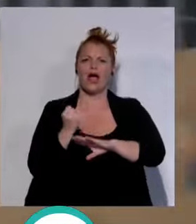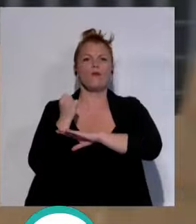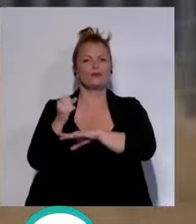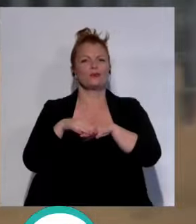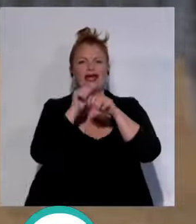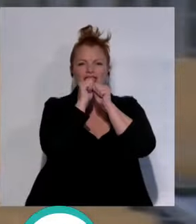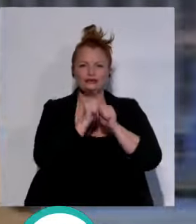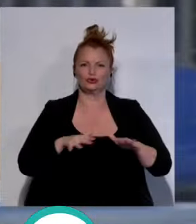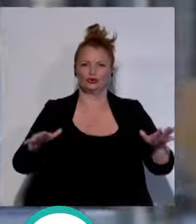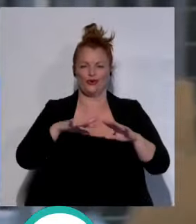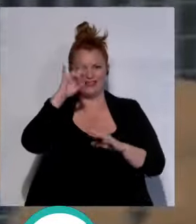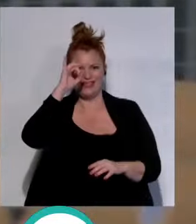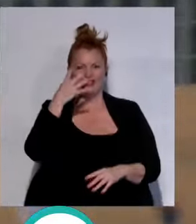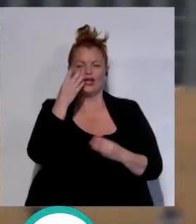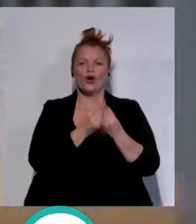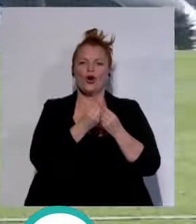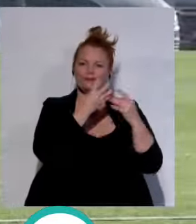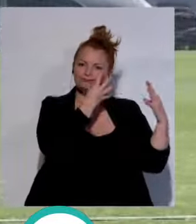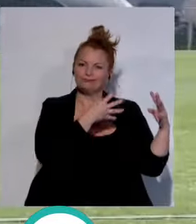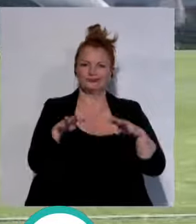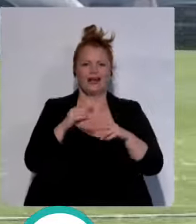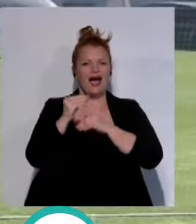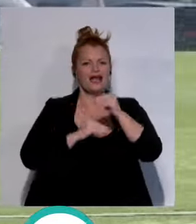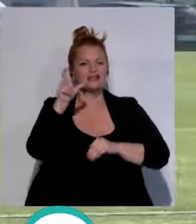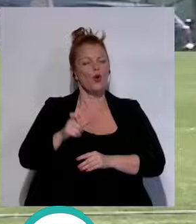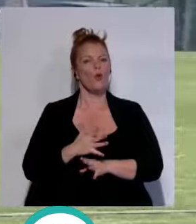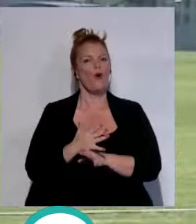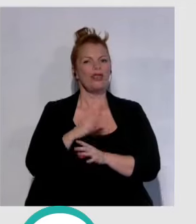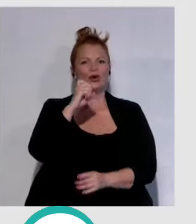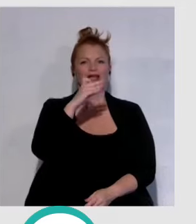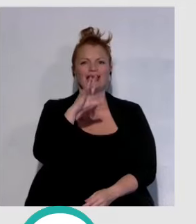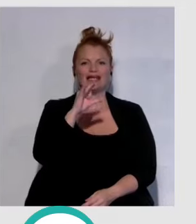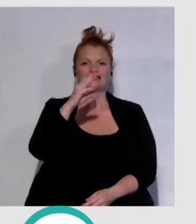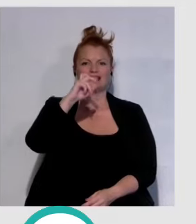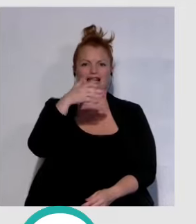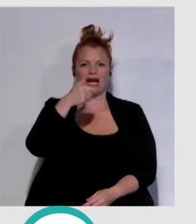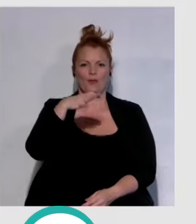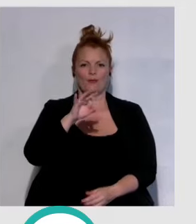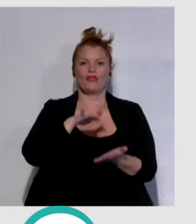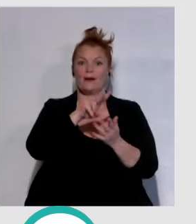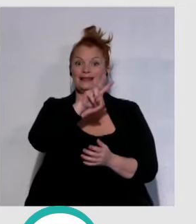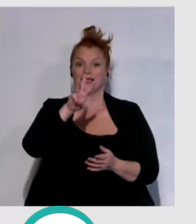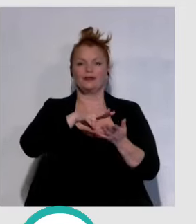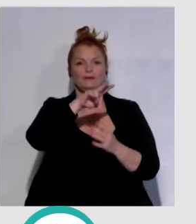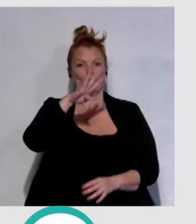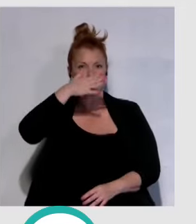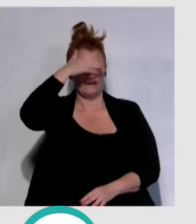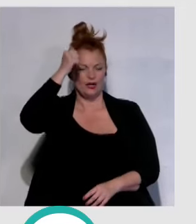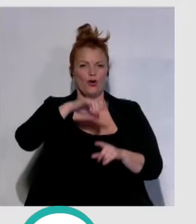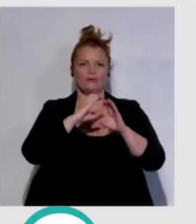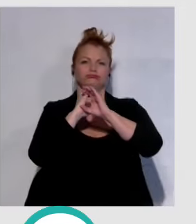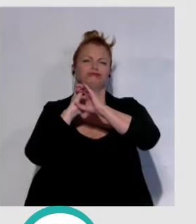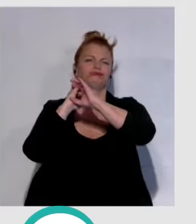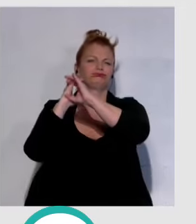difusión de la iniciativa con el llamamiento realizado por el jugador Cris Ramos. Los días 23 y 24 de abril llega a Cádiz un tráiler